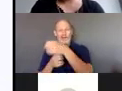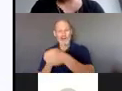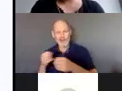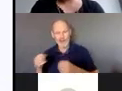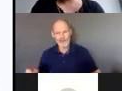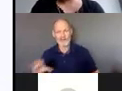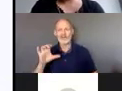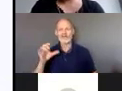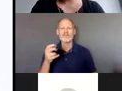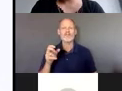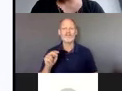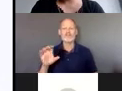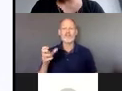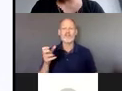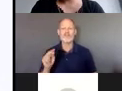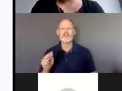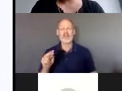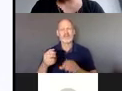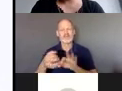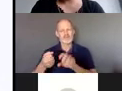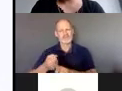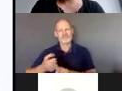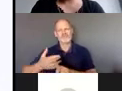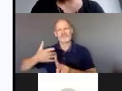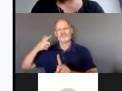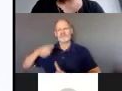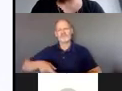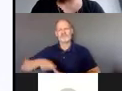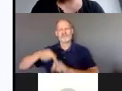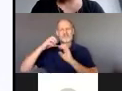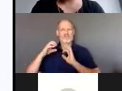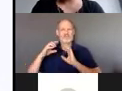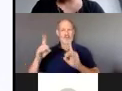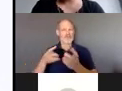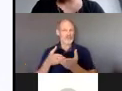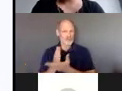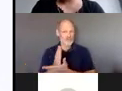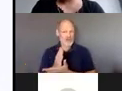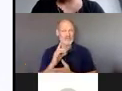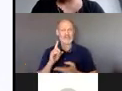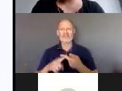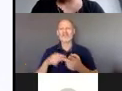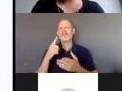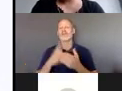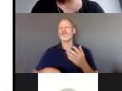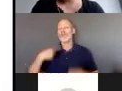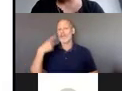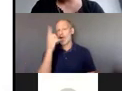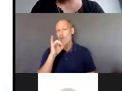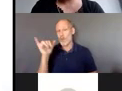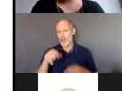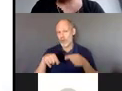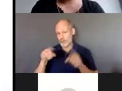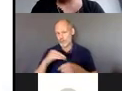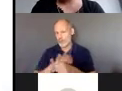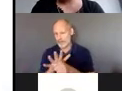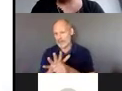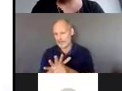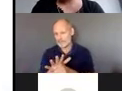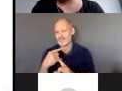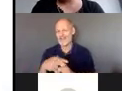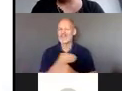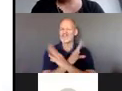de King y ella va a hablar sobre los derechos de educación especial y cómo se ven durante la COVID-19 y educación remota gracias